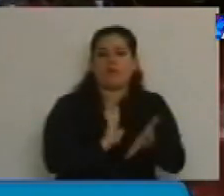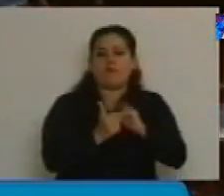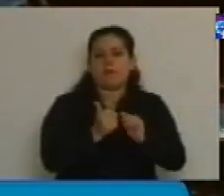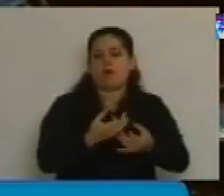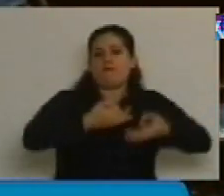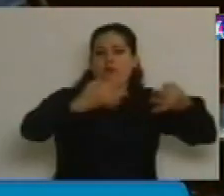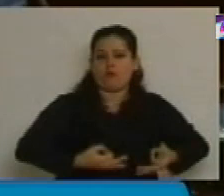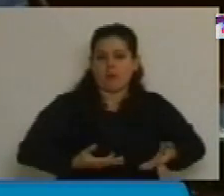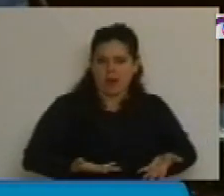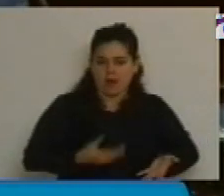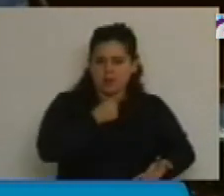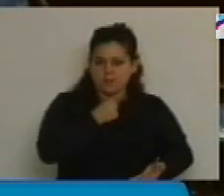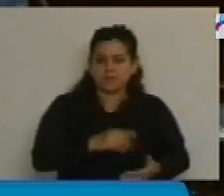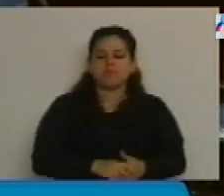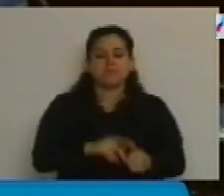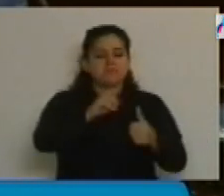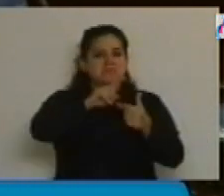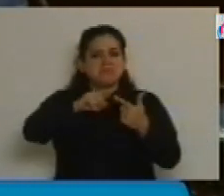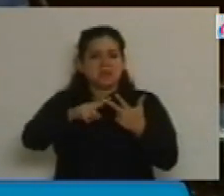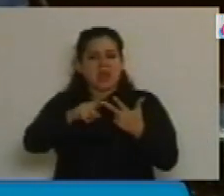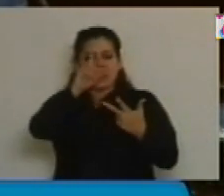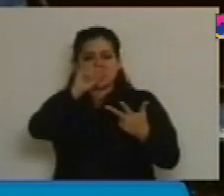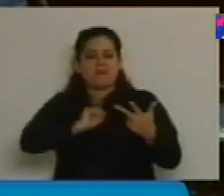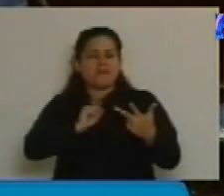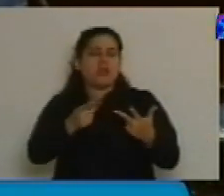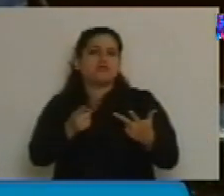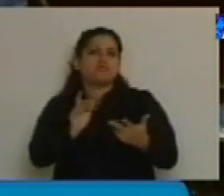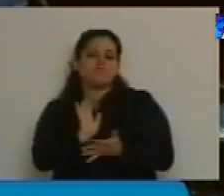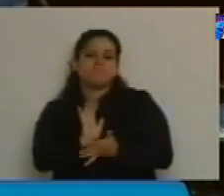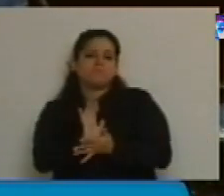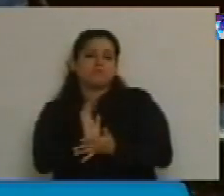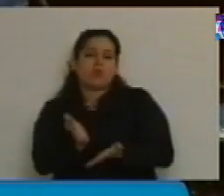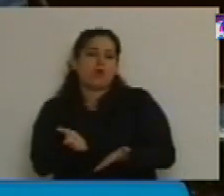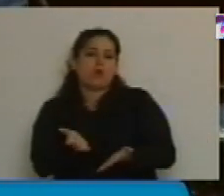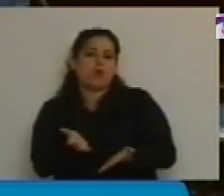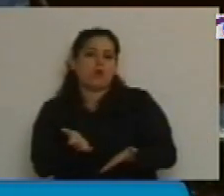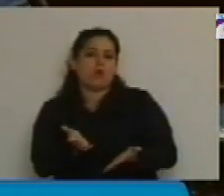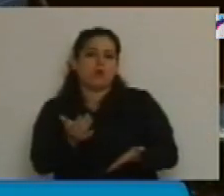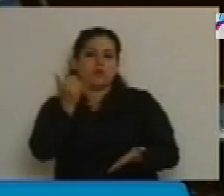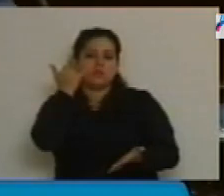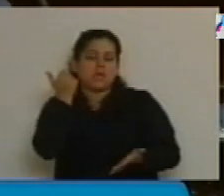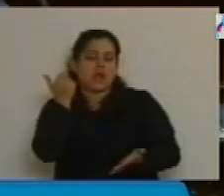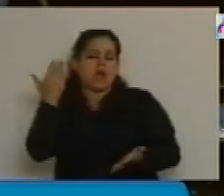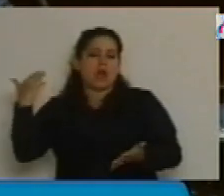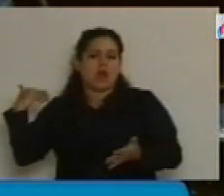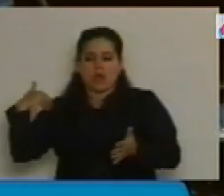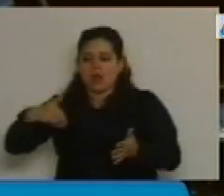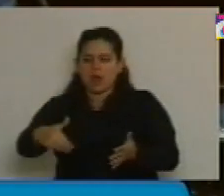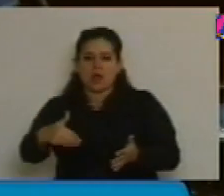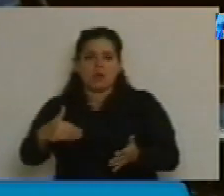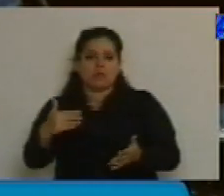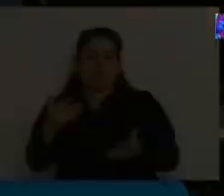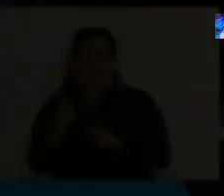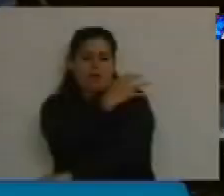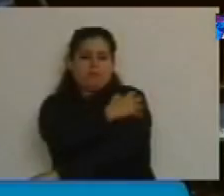No hay ninguna duda que estos tres desafíos han sido y han tenido un correlato extraordinario desde el punto de vista de